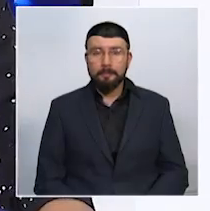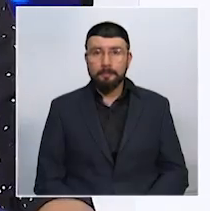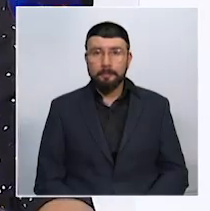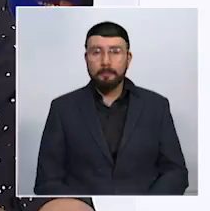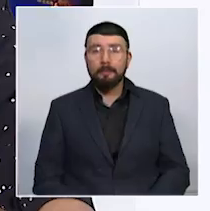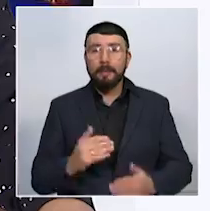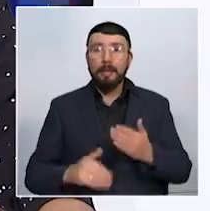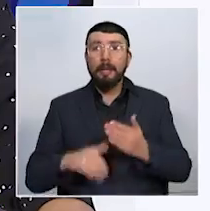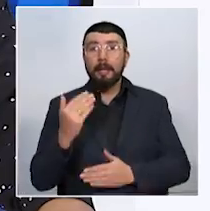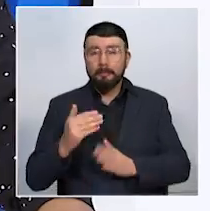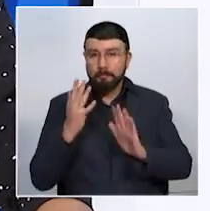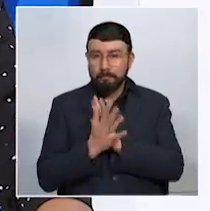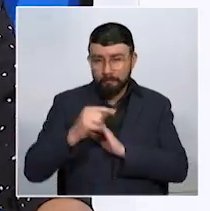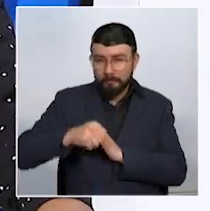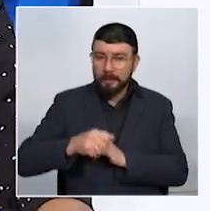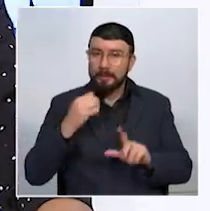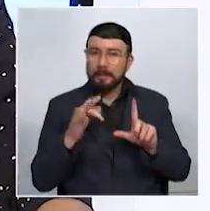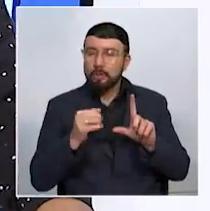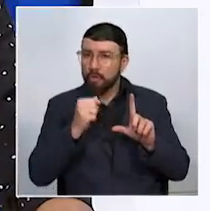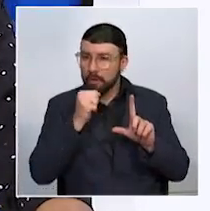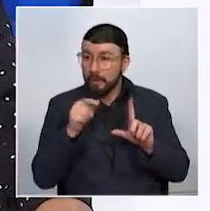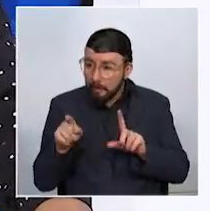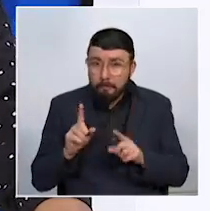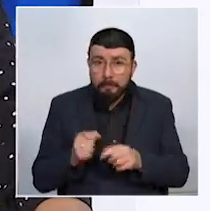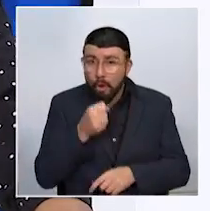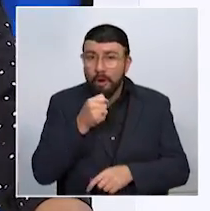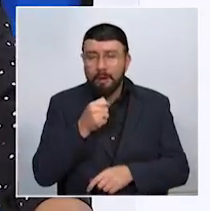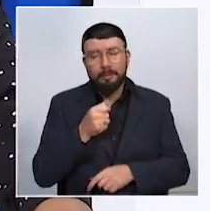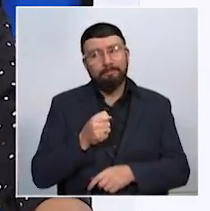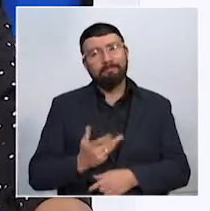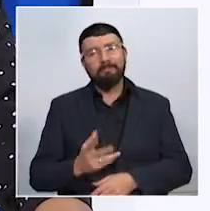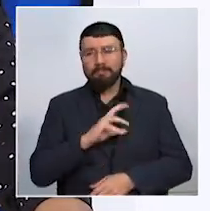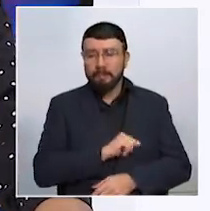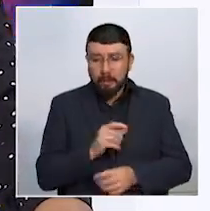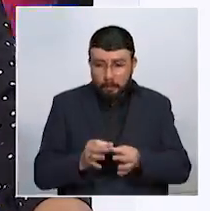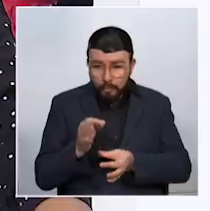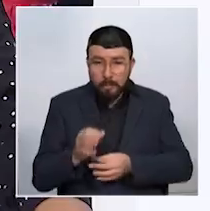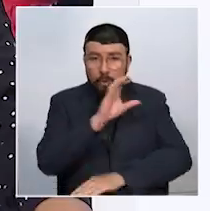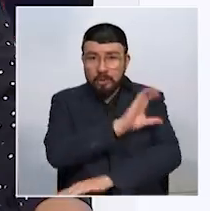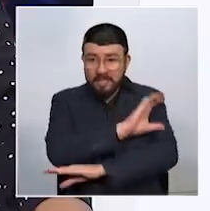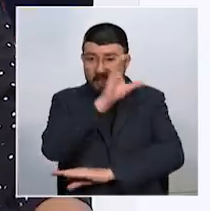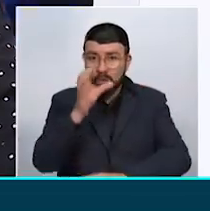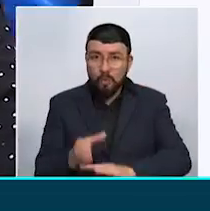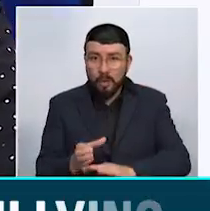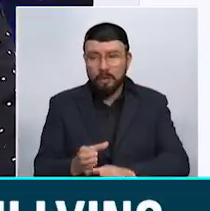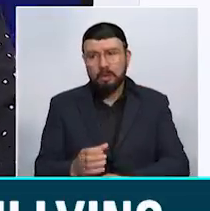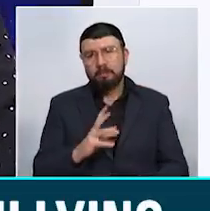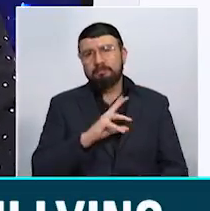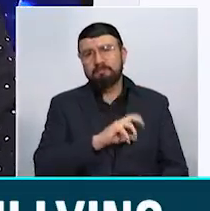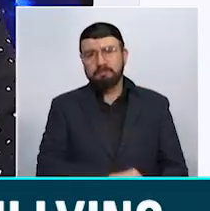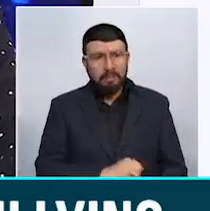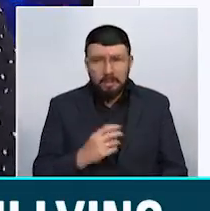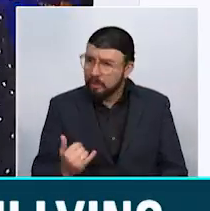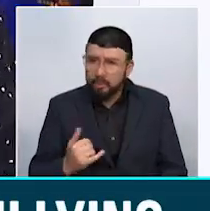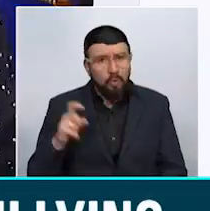Comenzamos con toda la información en Telecafe Noticias y esta no es positiva. El municipio de Santuario fue escenario de un capítulo cruel de esos que no se